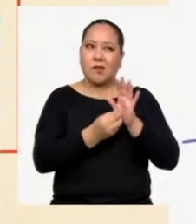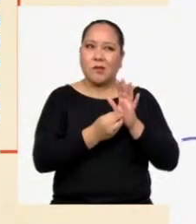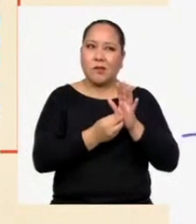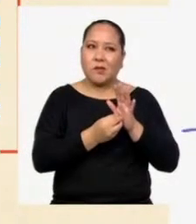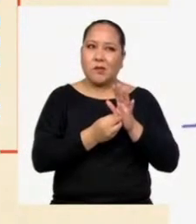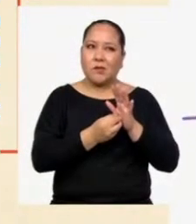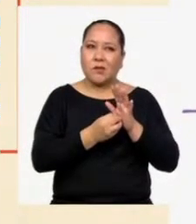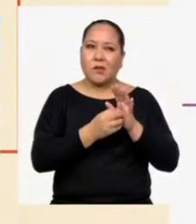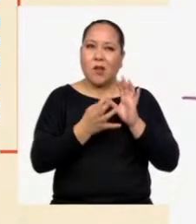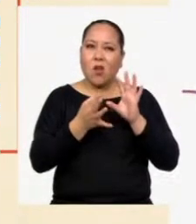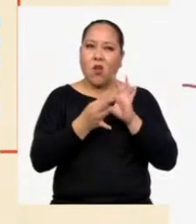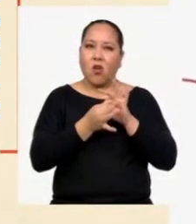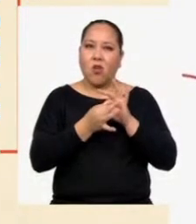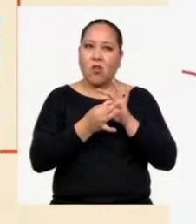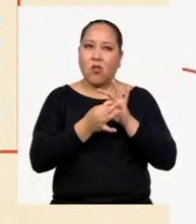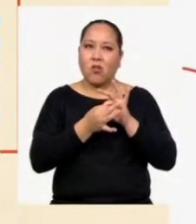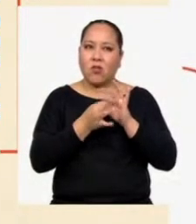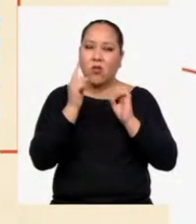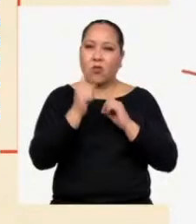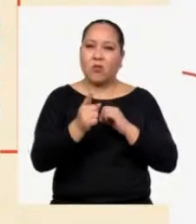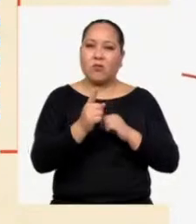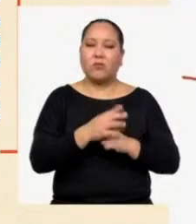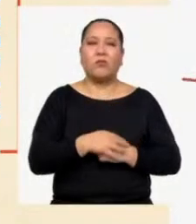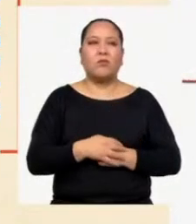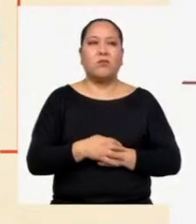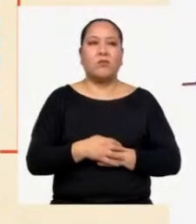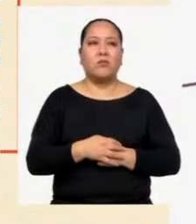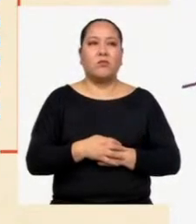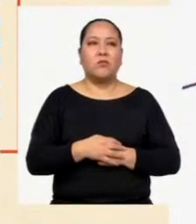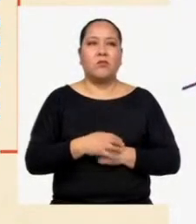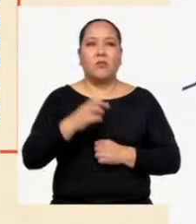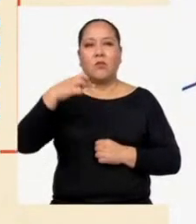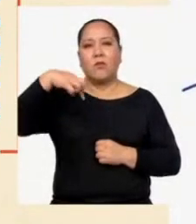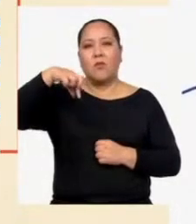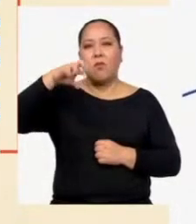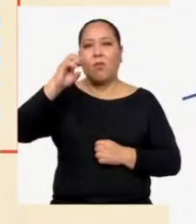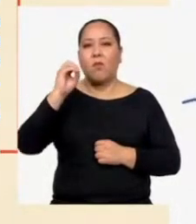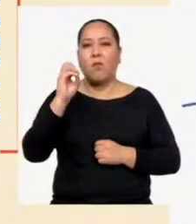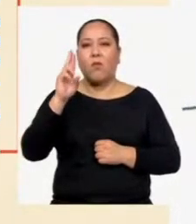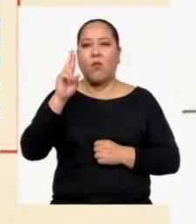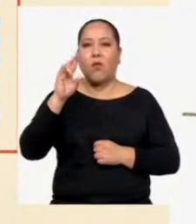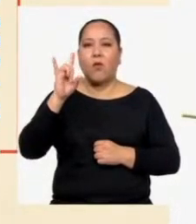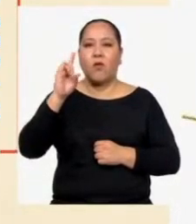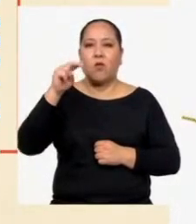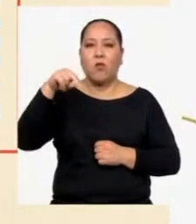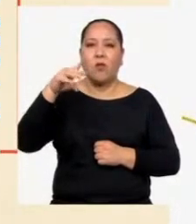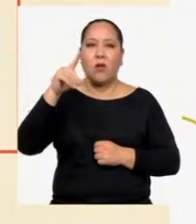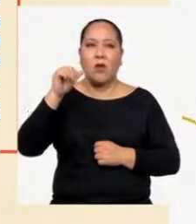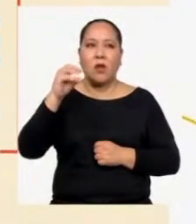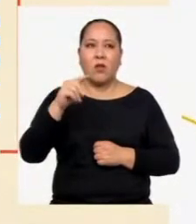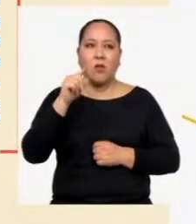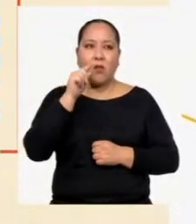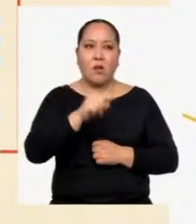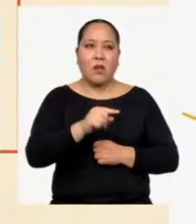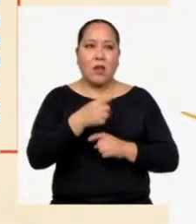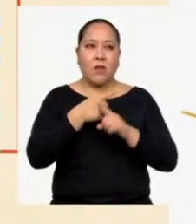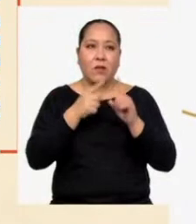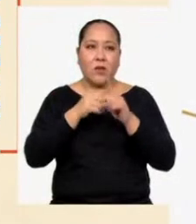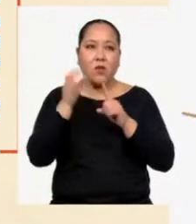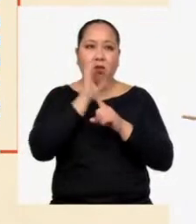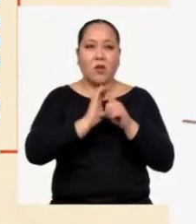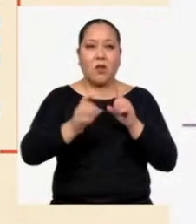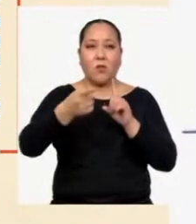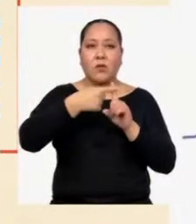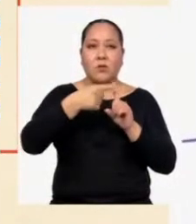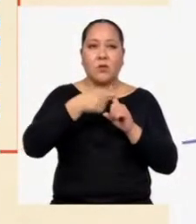esa idea el conector por un lado O sea, por un lado la diversidad cultural es positiva porque se